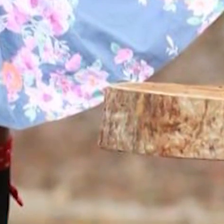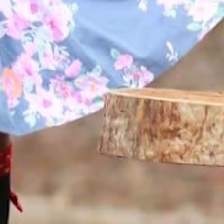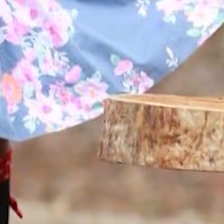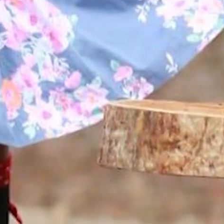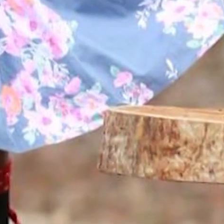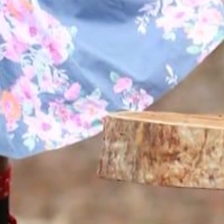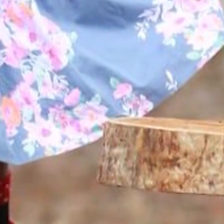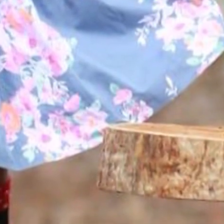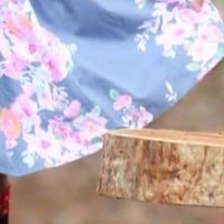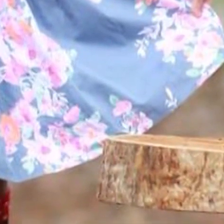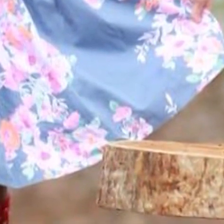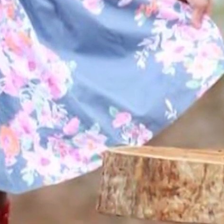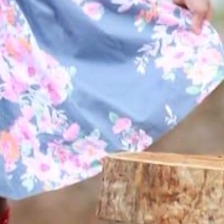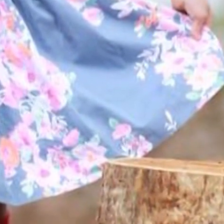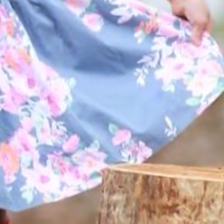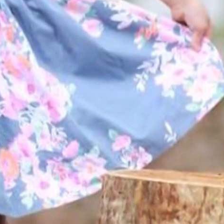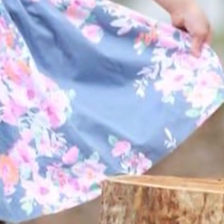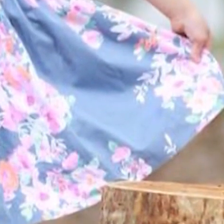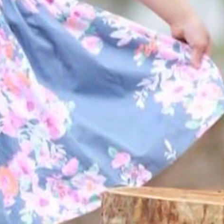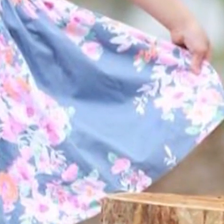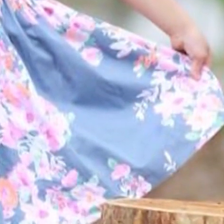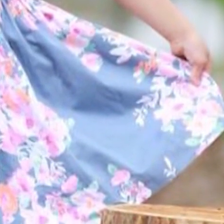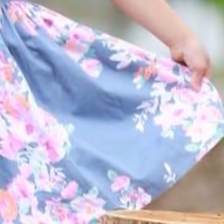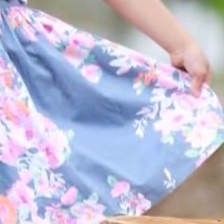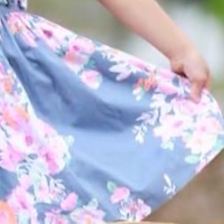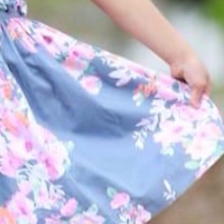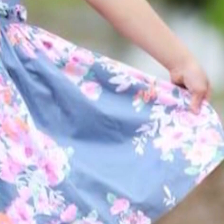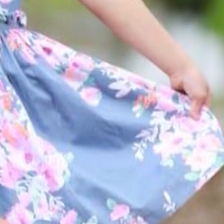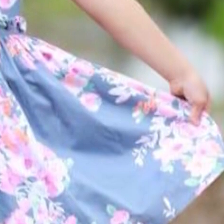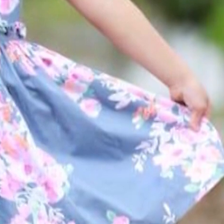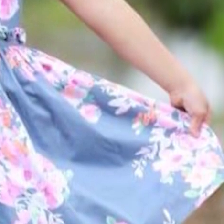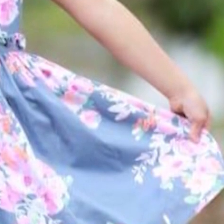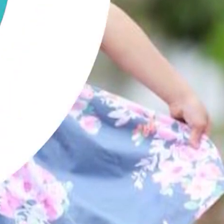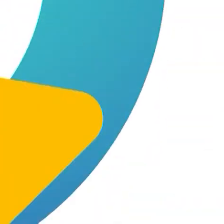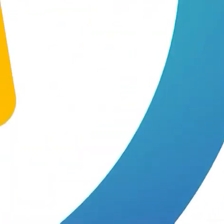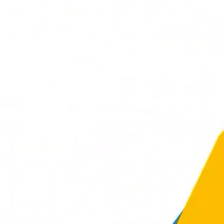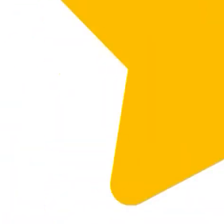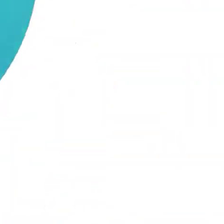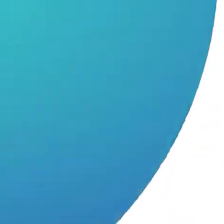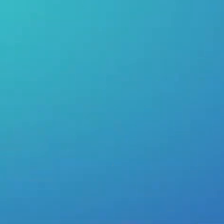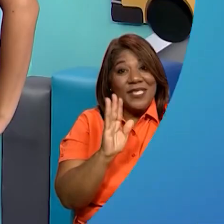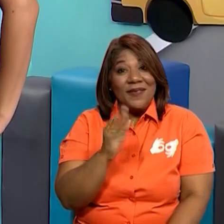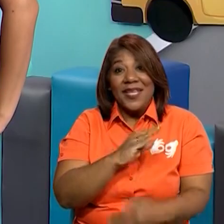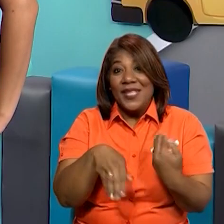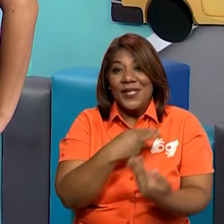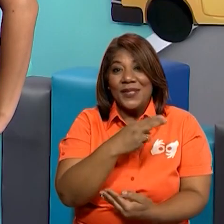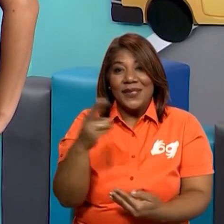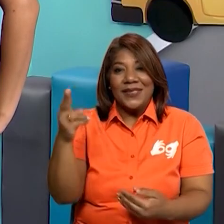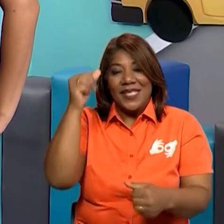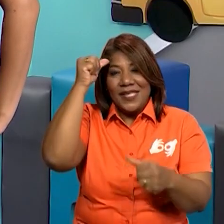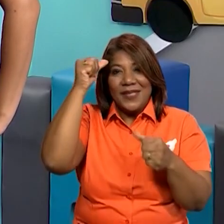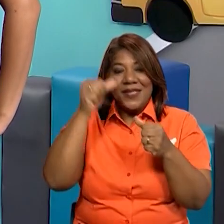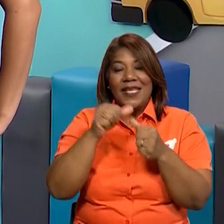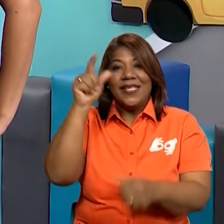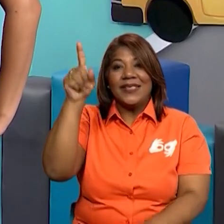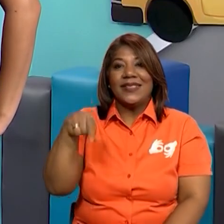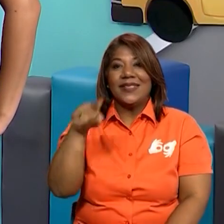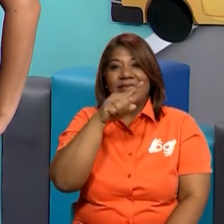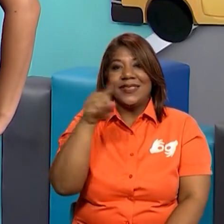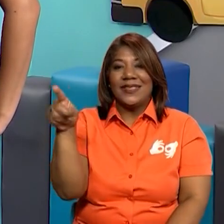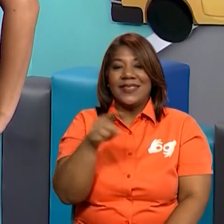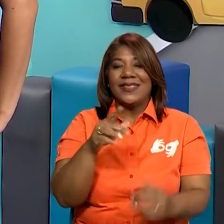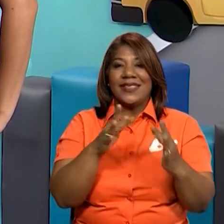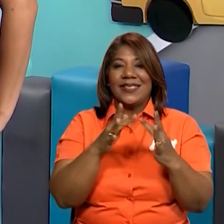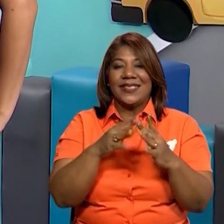Síndrome de Down. Y por esto y mucho más, la maestra Ninoshka se despide de ustedes. Y recuerden que la estrella se